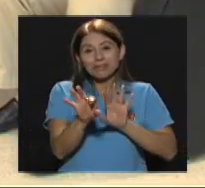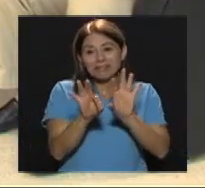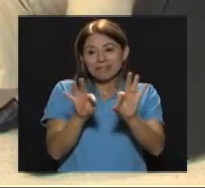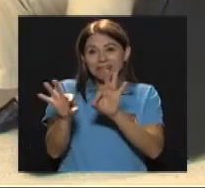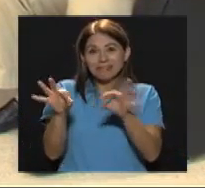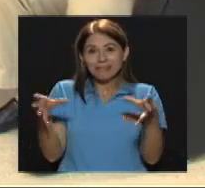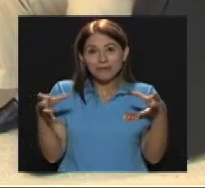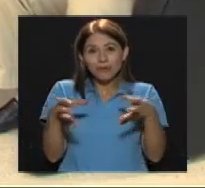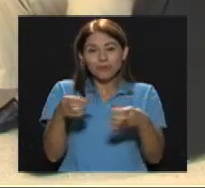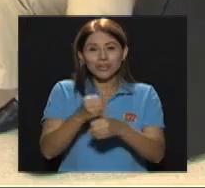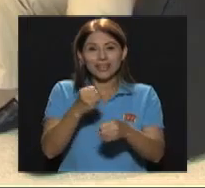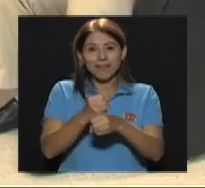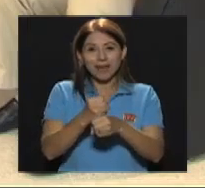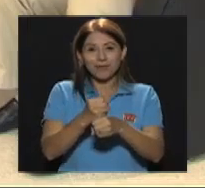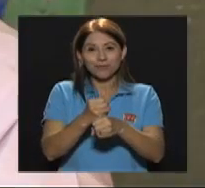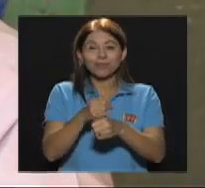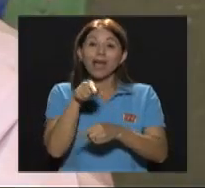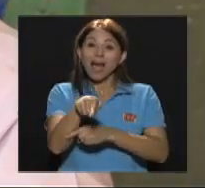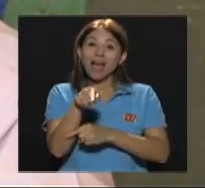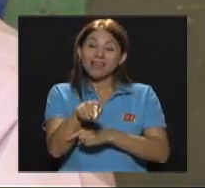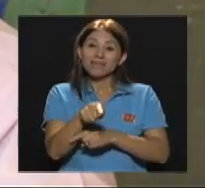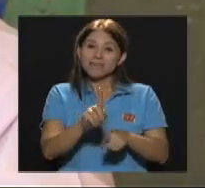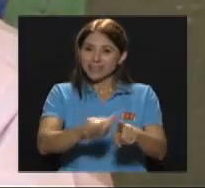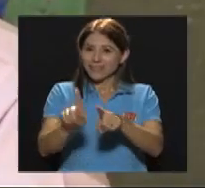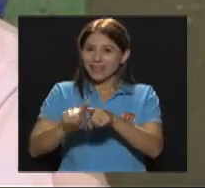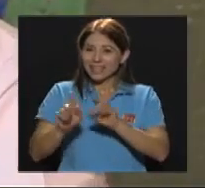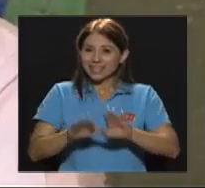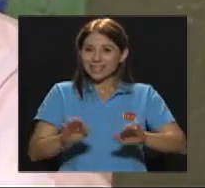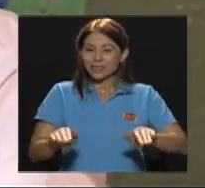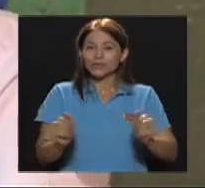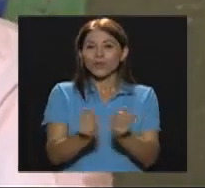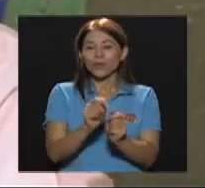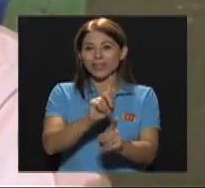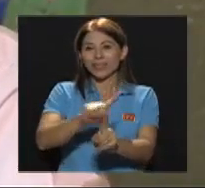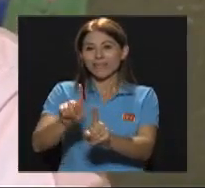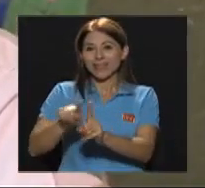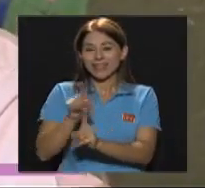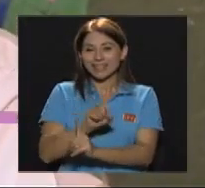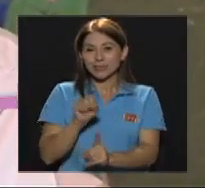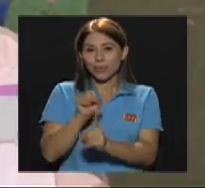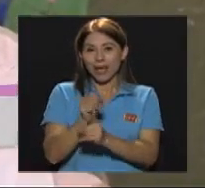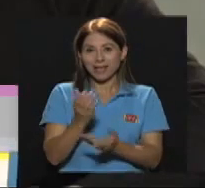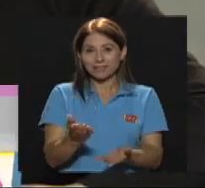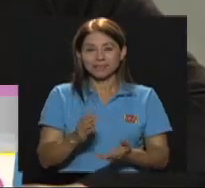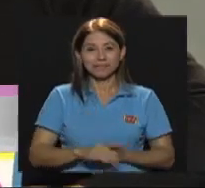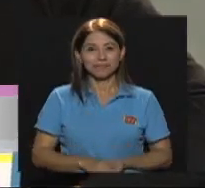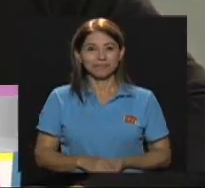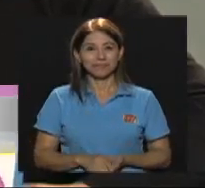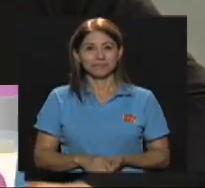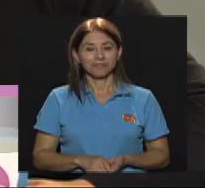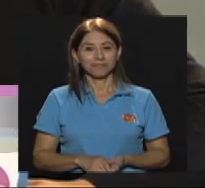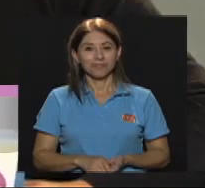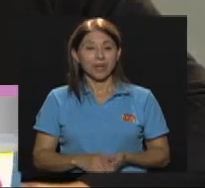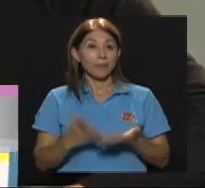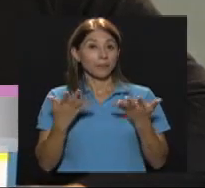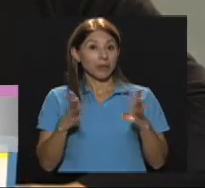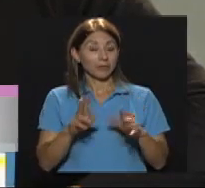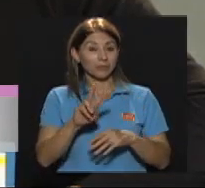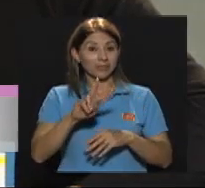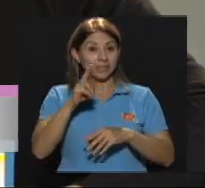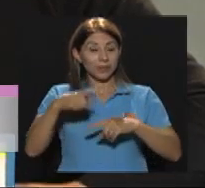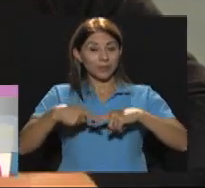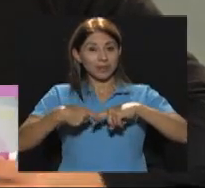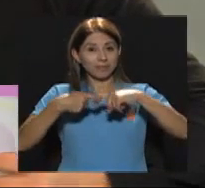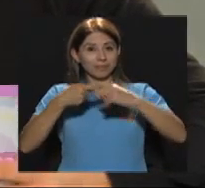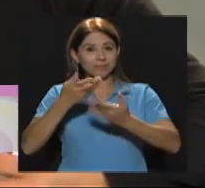Incluyéndose Niños De diferentes Condiciones Y situaciones En el hospital Bueno Vamos a ir A una segunda